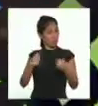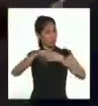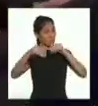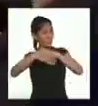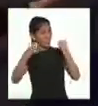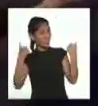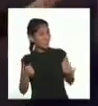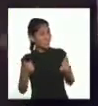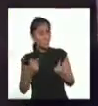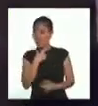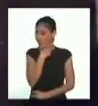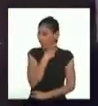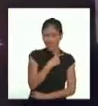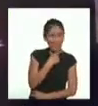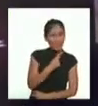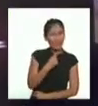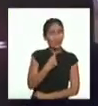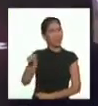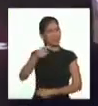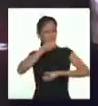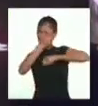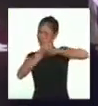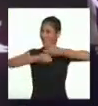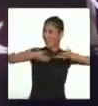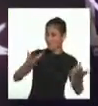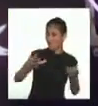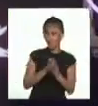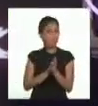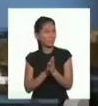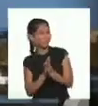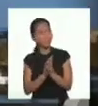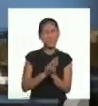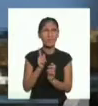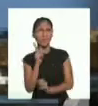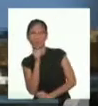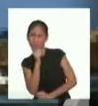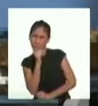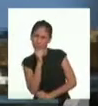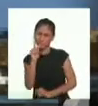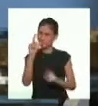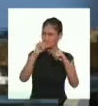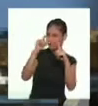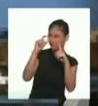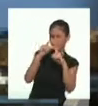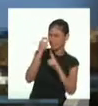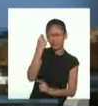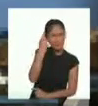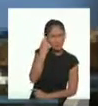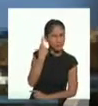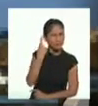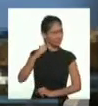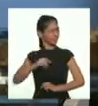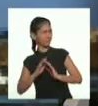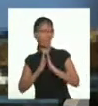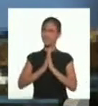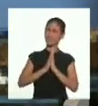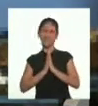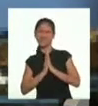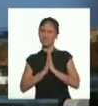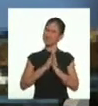buena historia! Y me encantó cómo la contaste, Olinda. Solo hubo una palabra que no entendí.